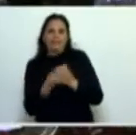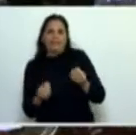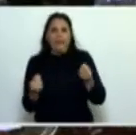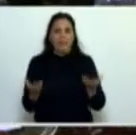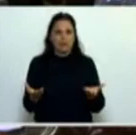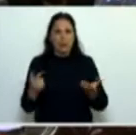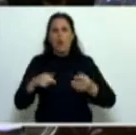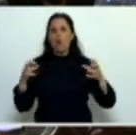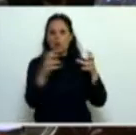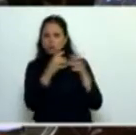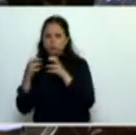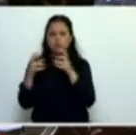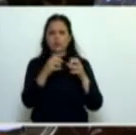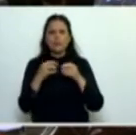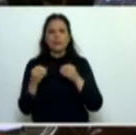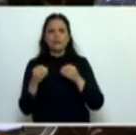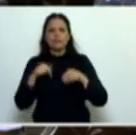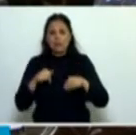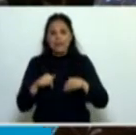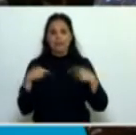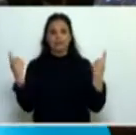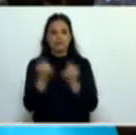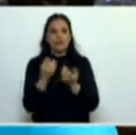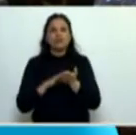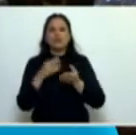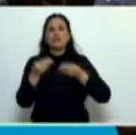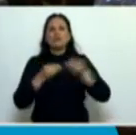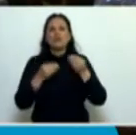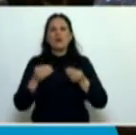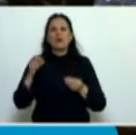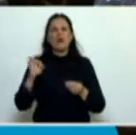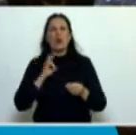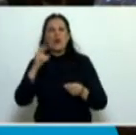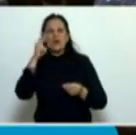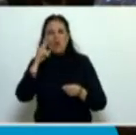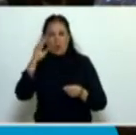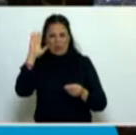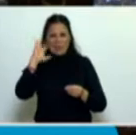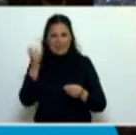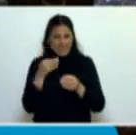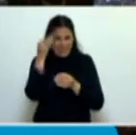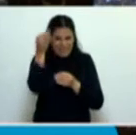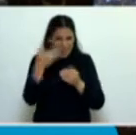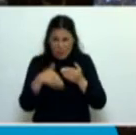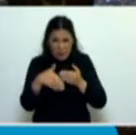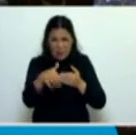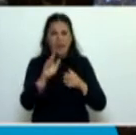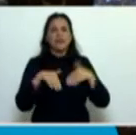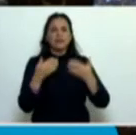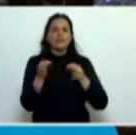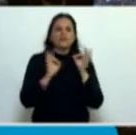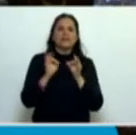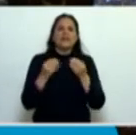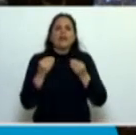hoy estamos discutiendo en el ámbito del Congreso el presupuesto 2016, ahí vamos a analizar, por ejemplo, las